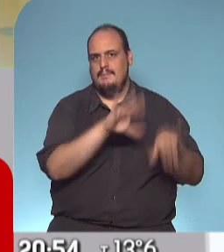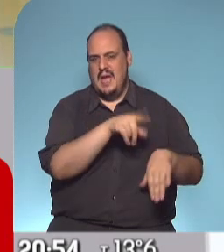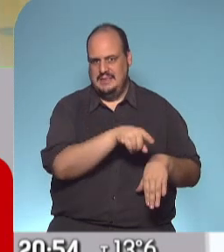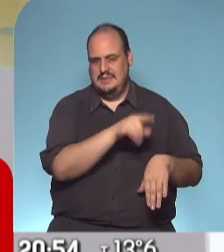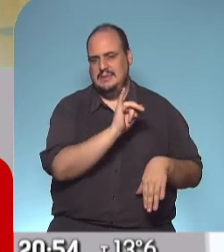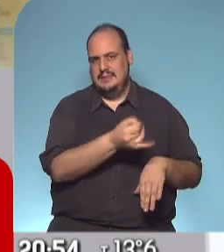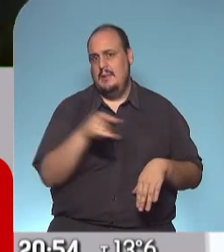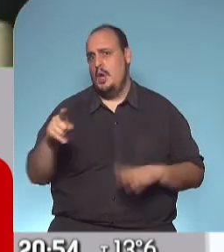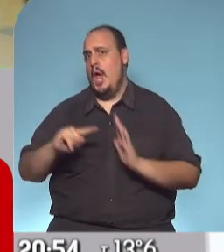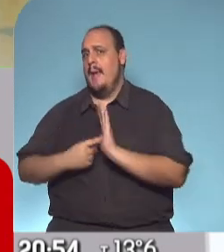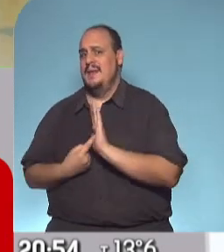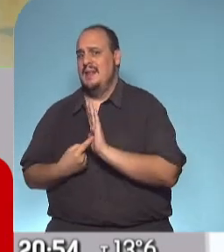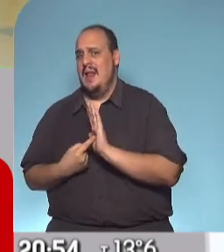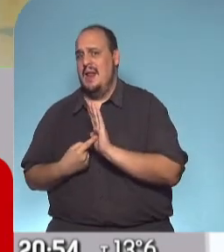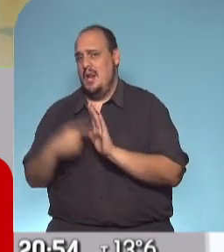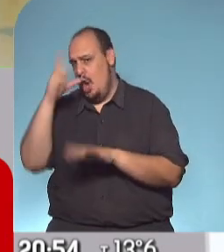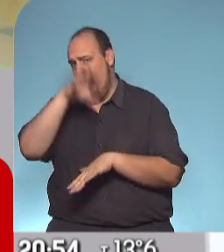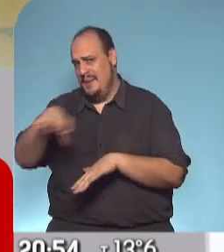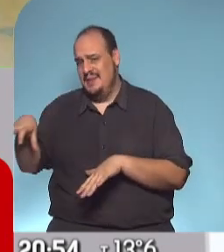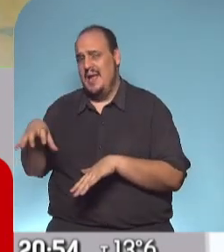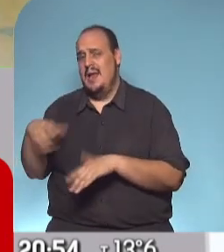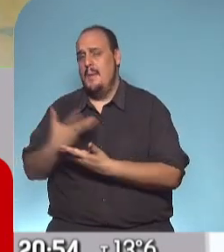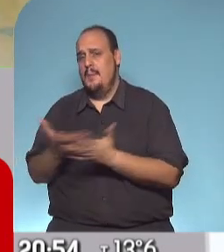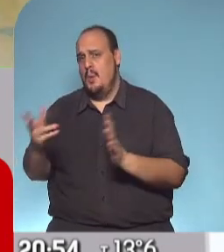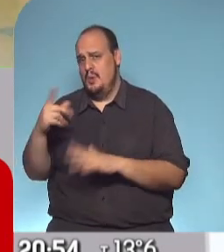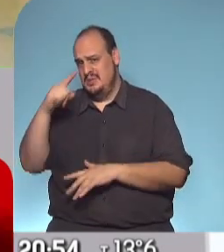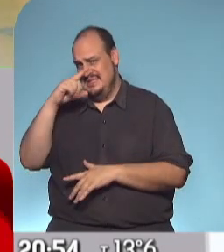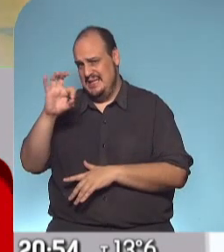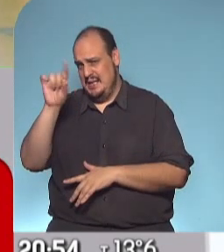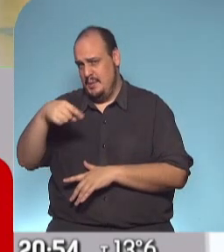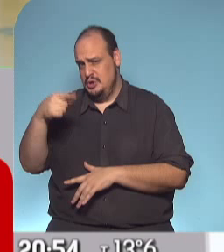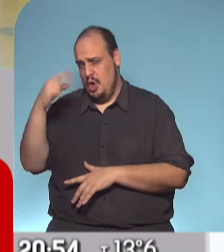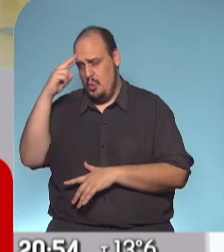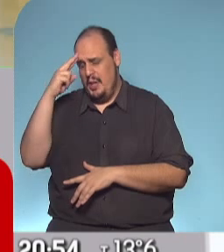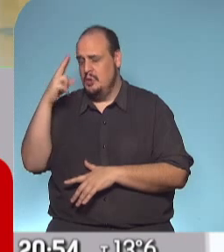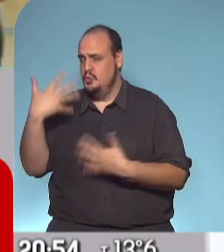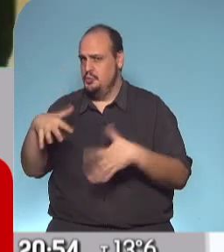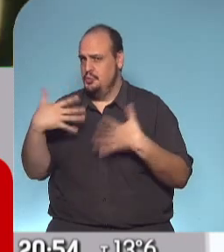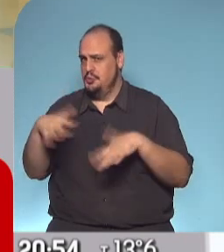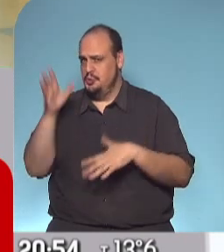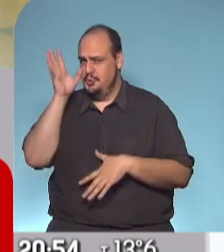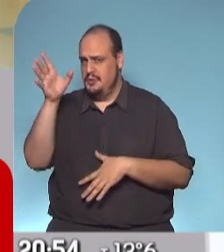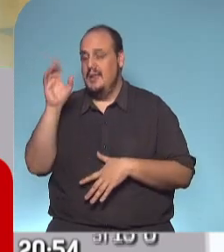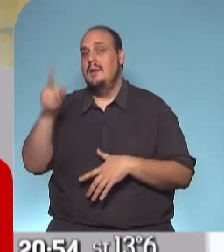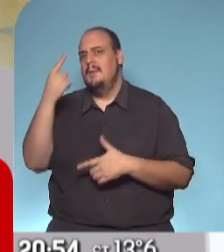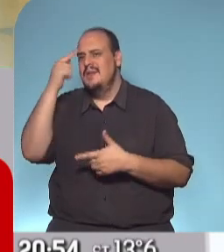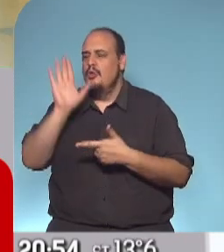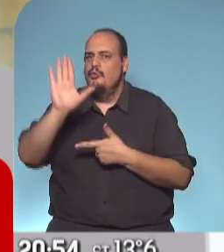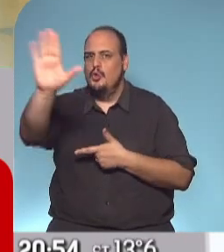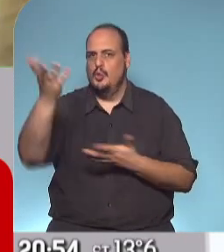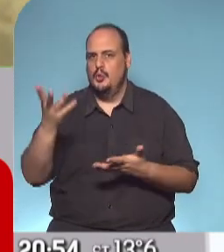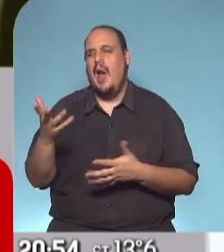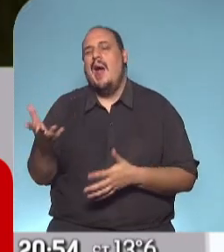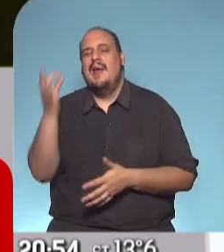número. Pero en la ciudad de Buenos Aires el 70% igual es un número a atender, sobre todo en la proyección. No nos quedemos con un 30% de camas